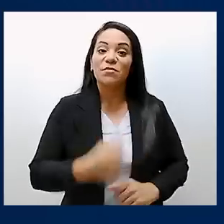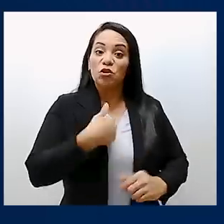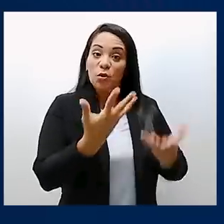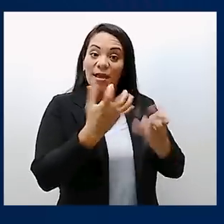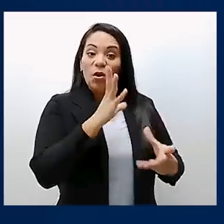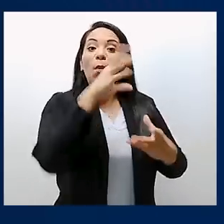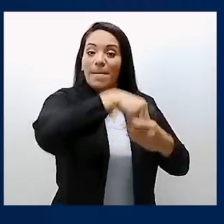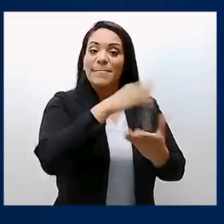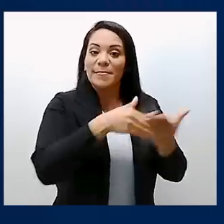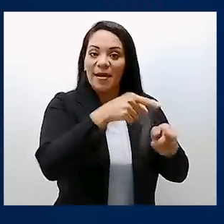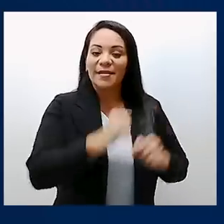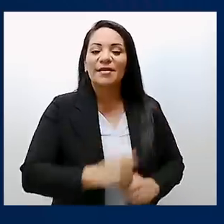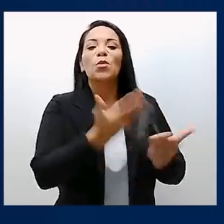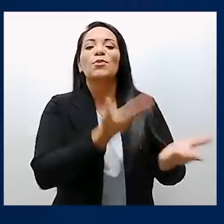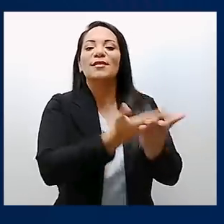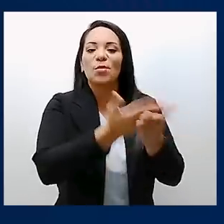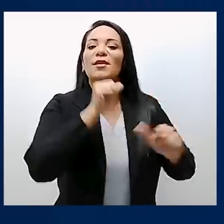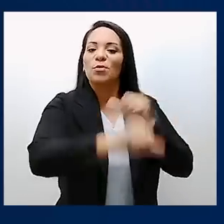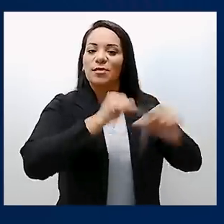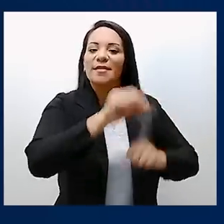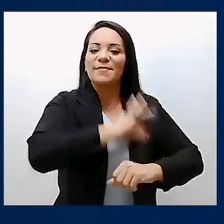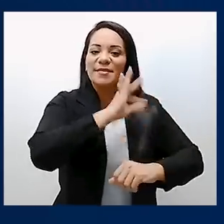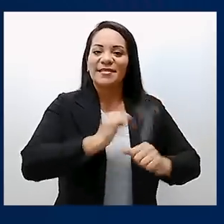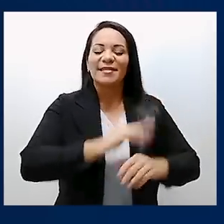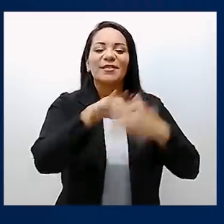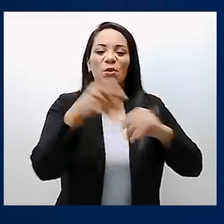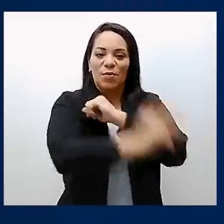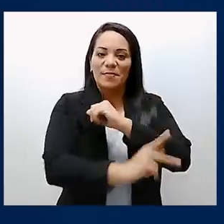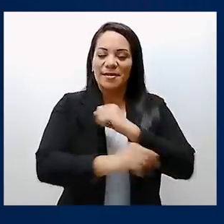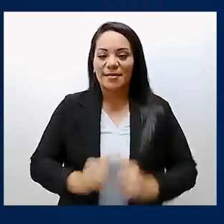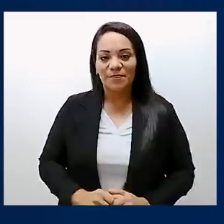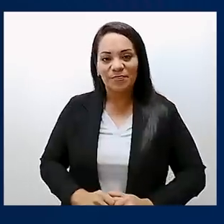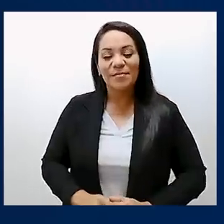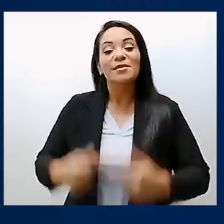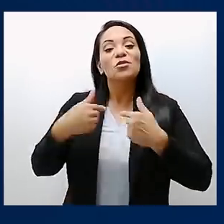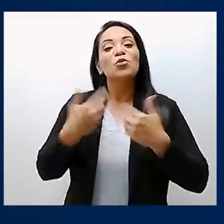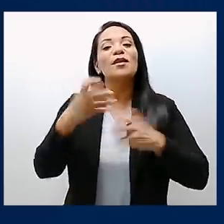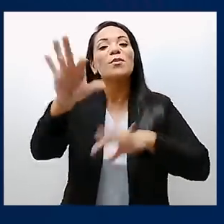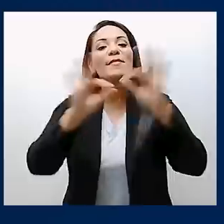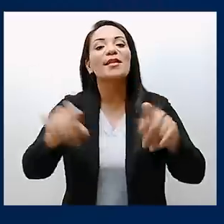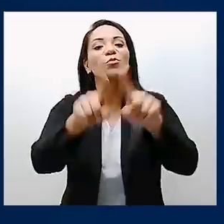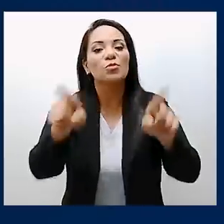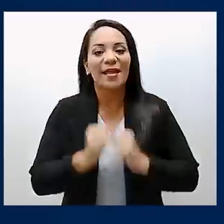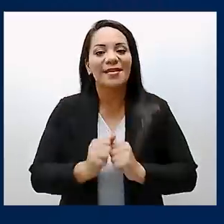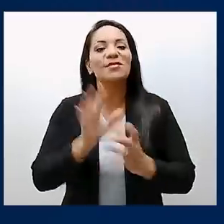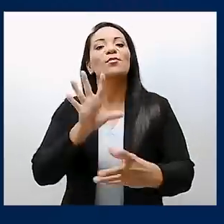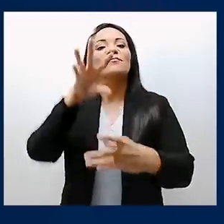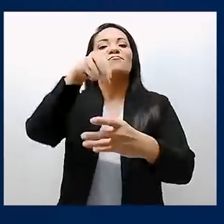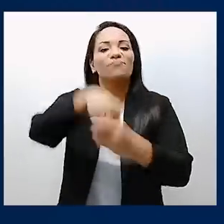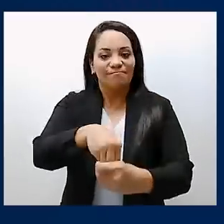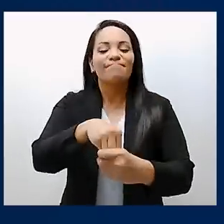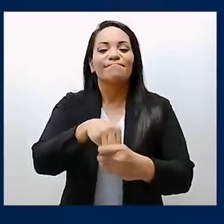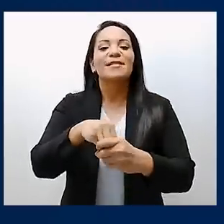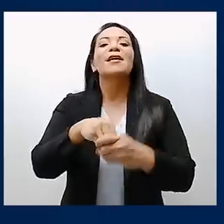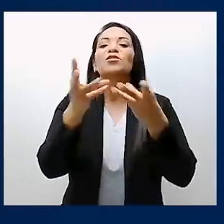ser parte para contribuir y luchar por el bienestar de nuestro país Yo quiero invitarlos a que sean parte de